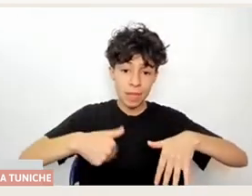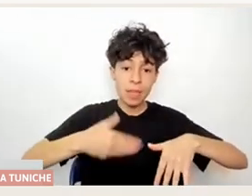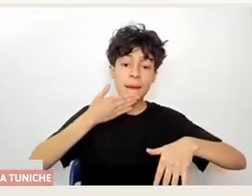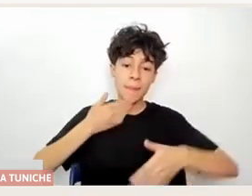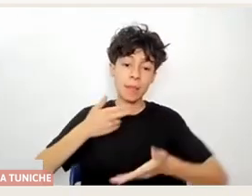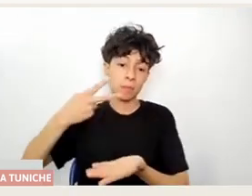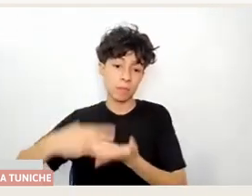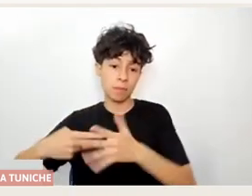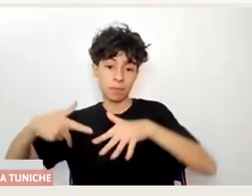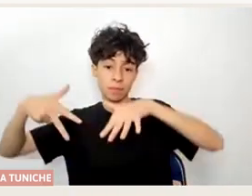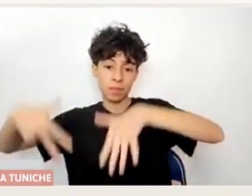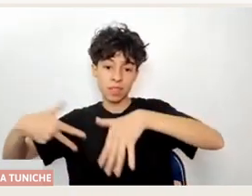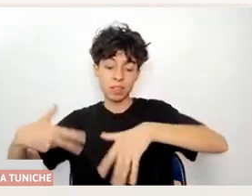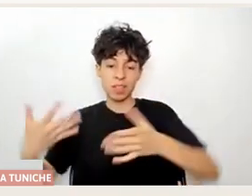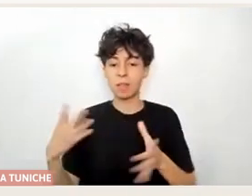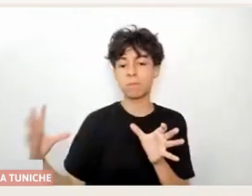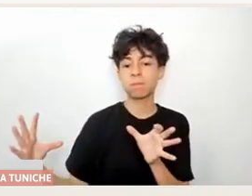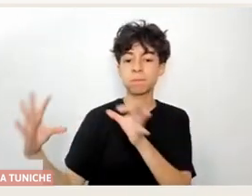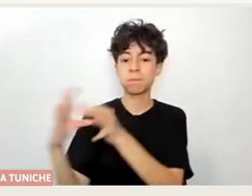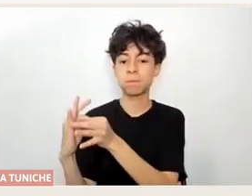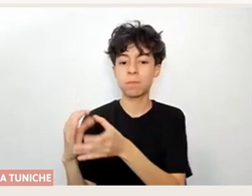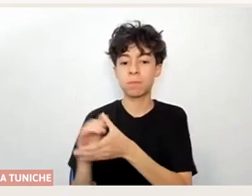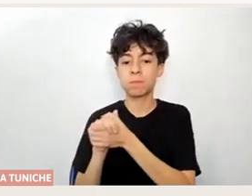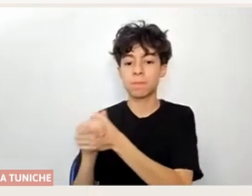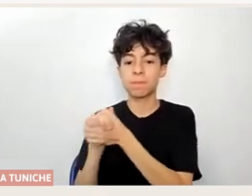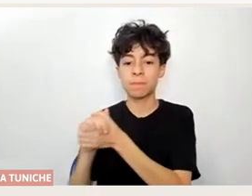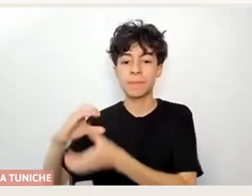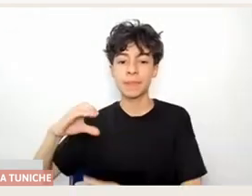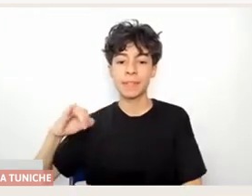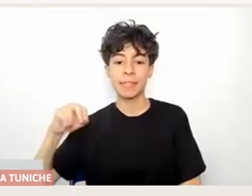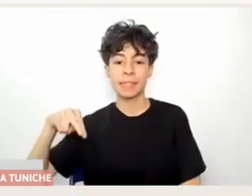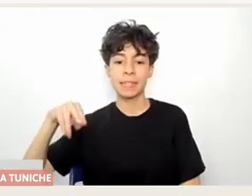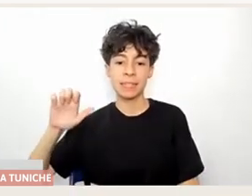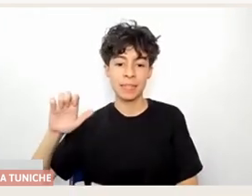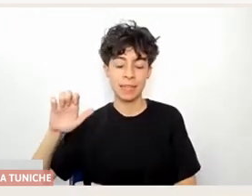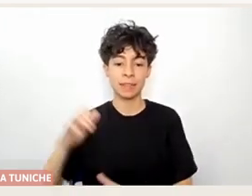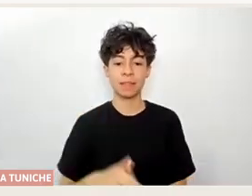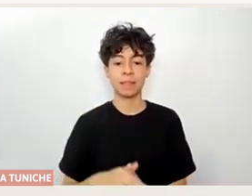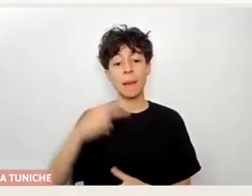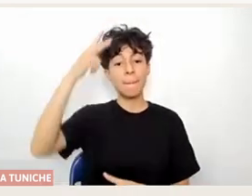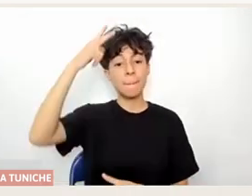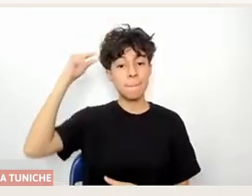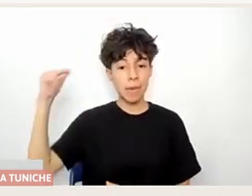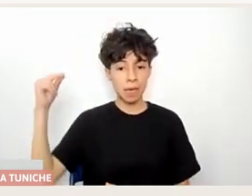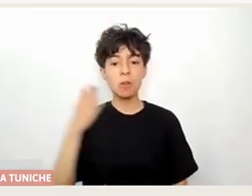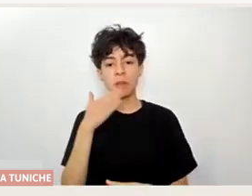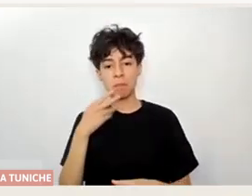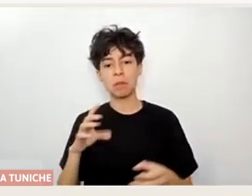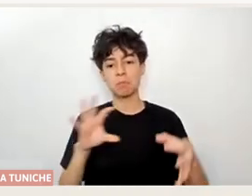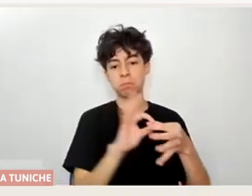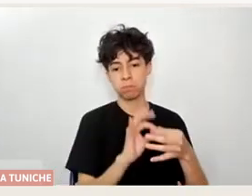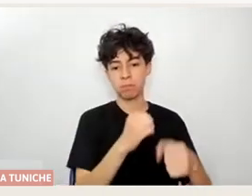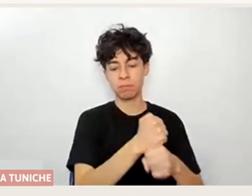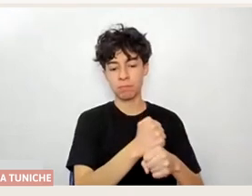realizan colaboraciones con cine para imaginar y el Laboratorio de lo Invisible México. El año 2021